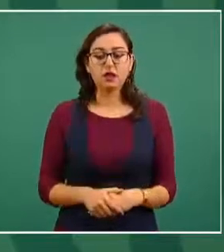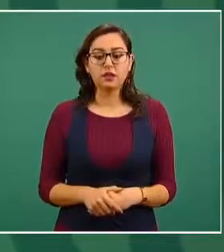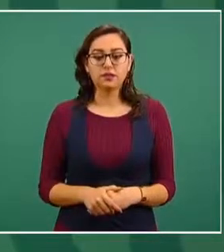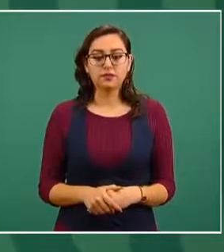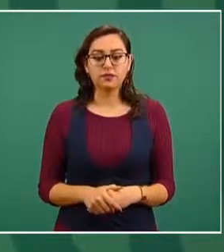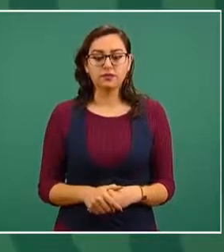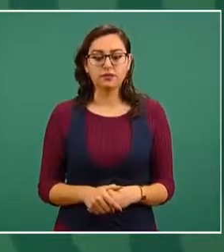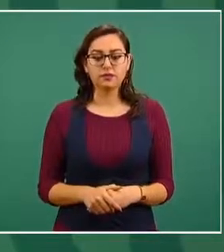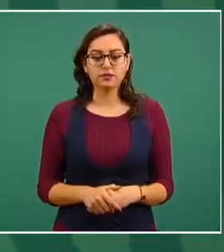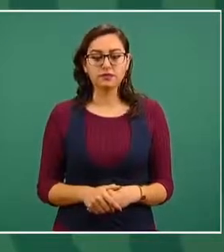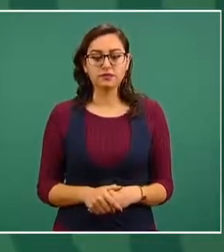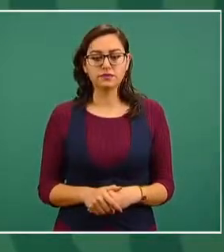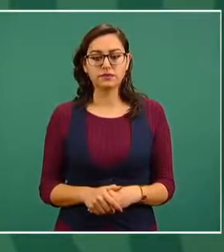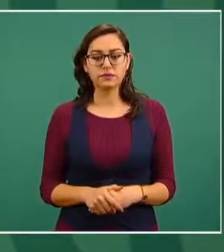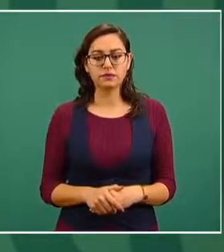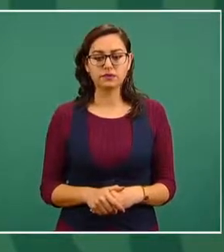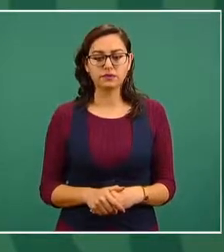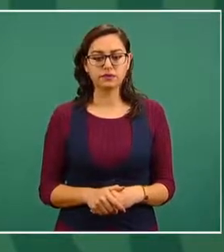son